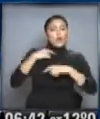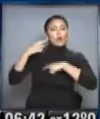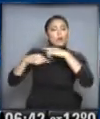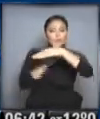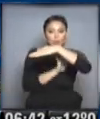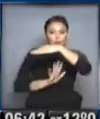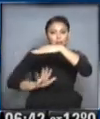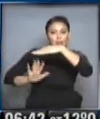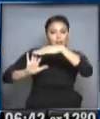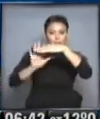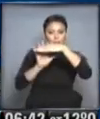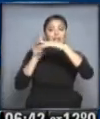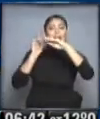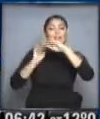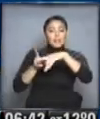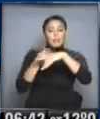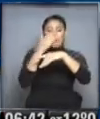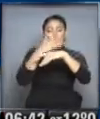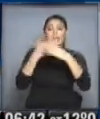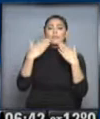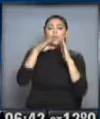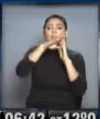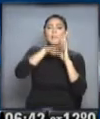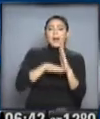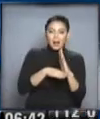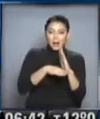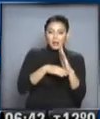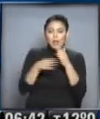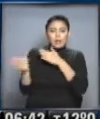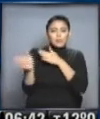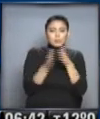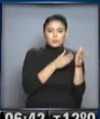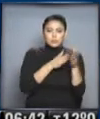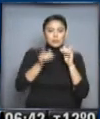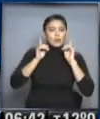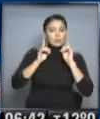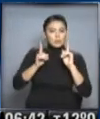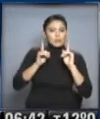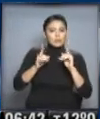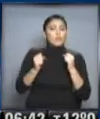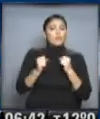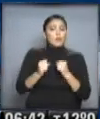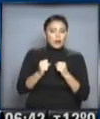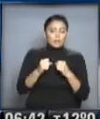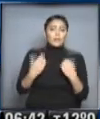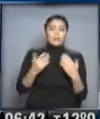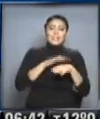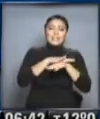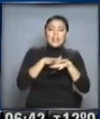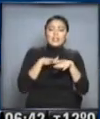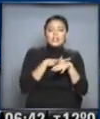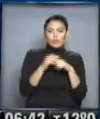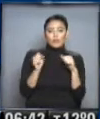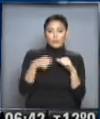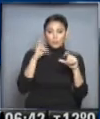hacia el norte y detrás desciende bruscamente la temperatura, el viento sigue soplando del sector sur intenso, dejando muy baja sensación